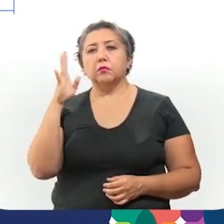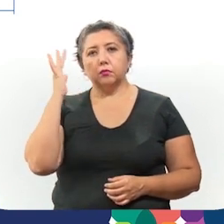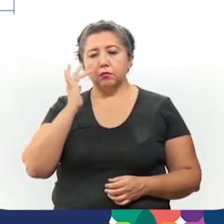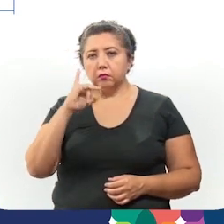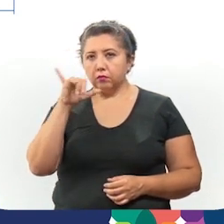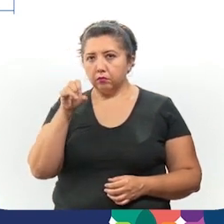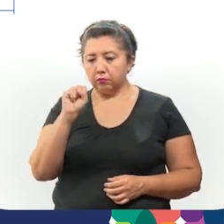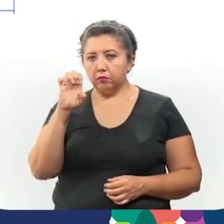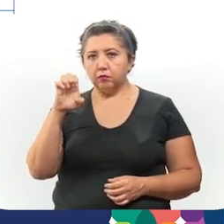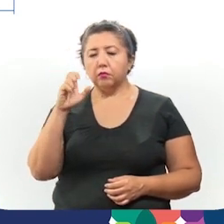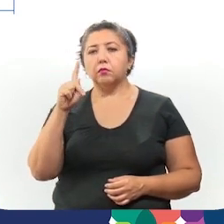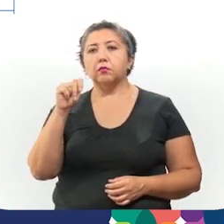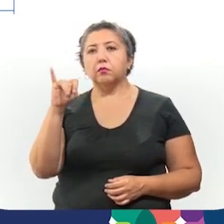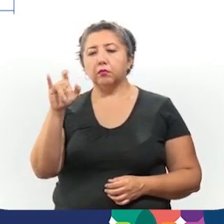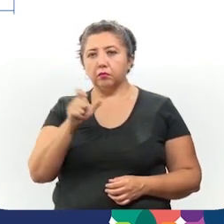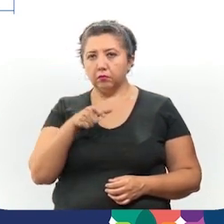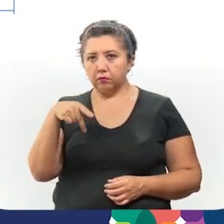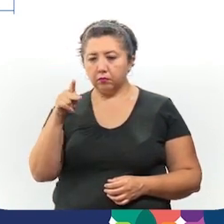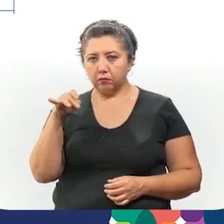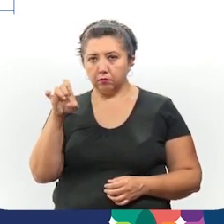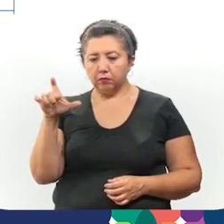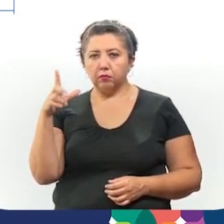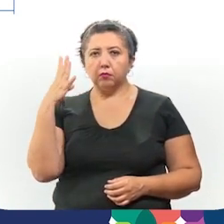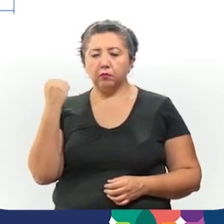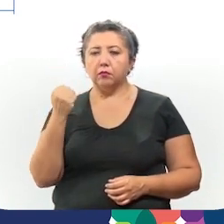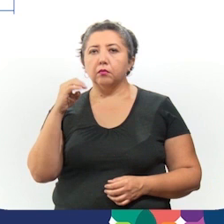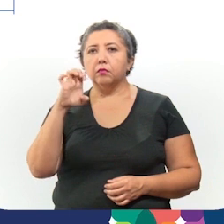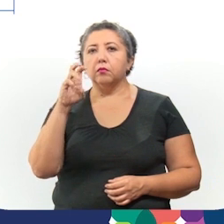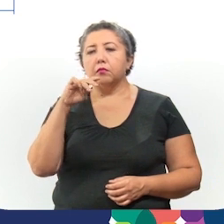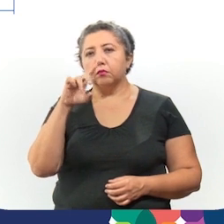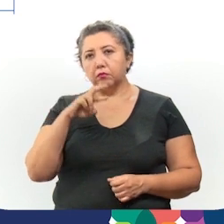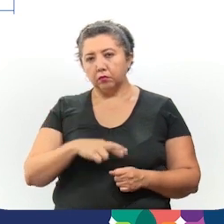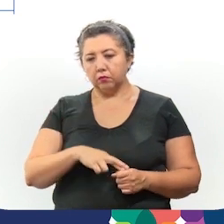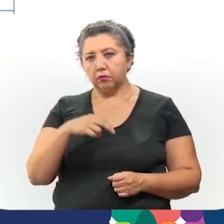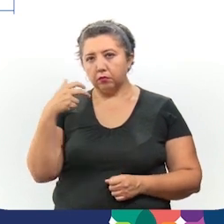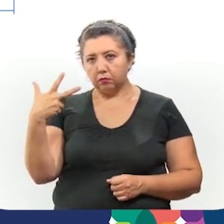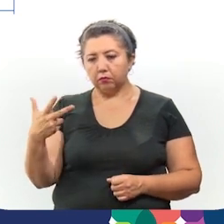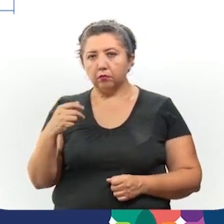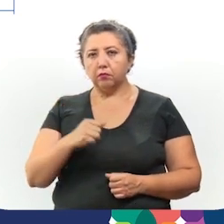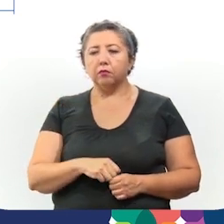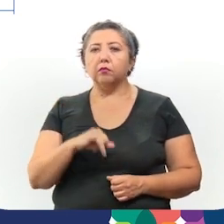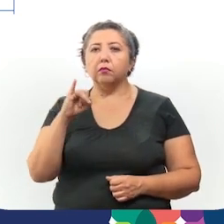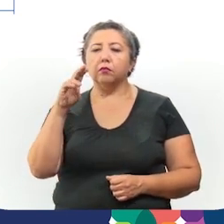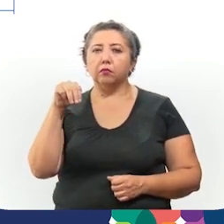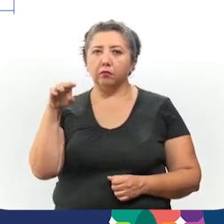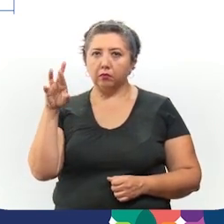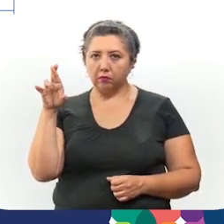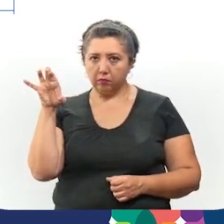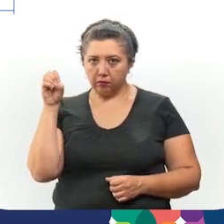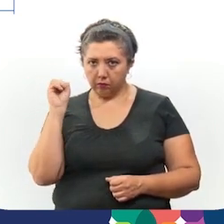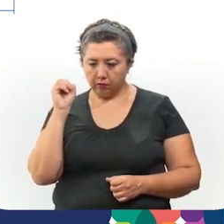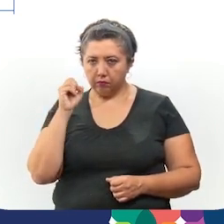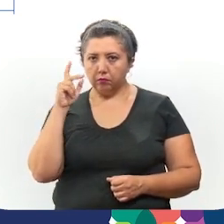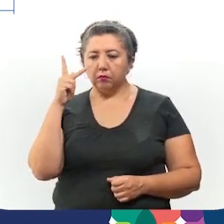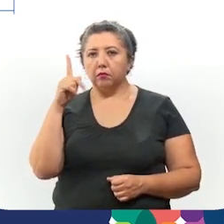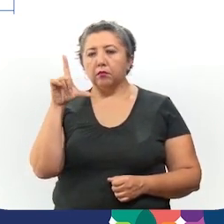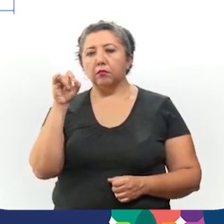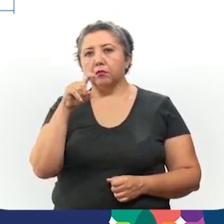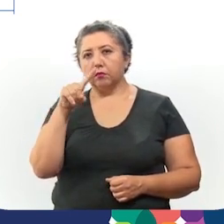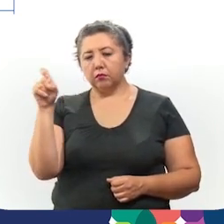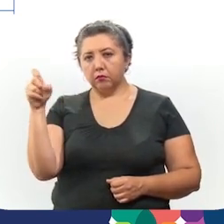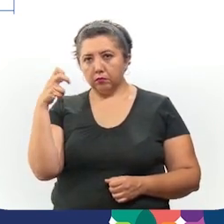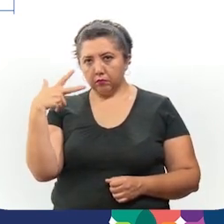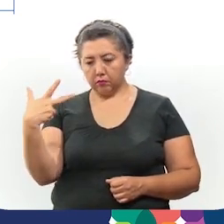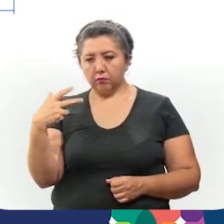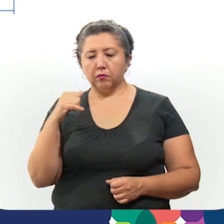y Tixcacalopichén, 9, Emiliano Zapata Sur, 8, Francisco y Madero, Pacaptum, Polígono, 108 y